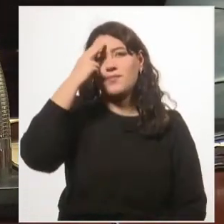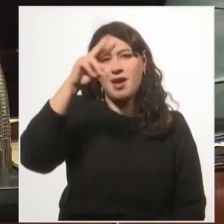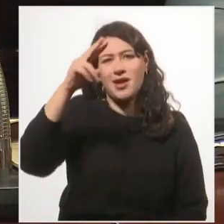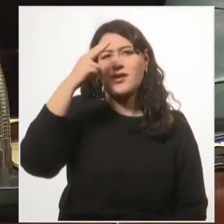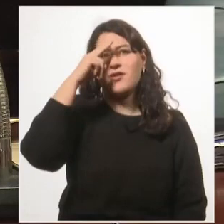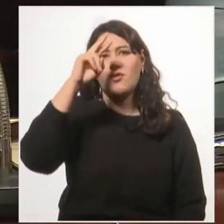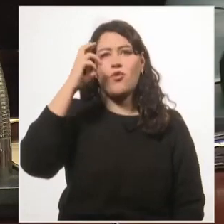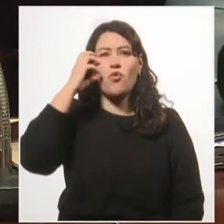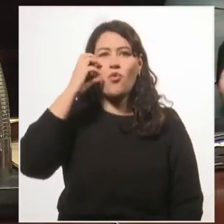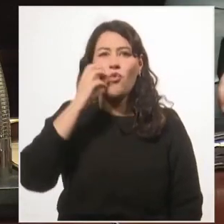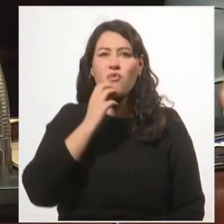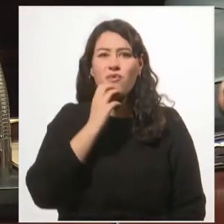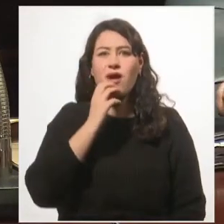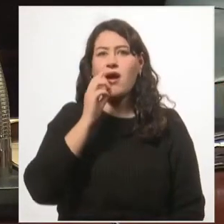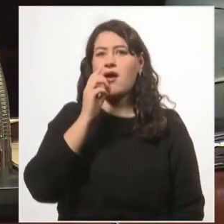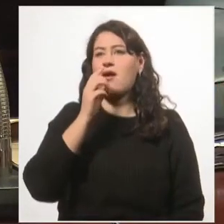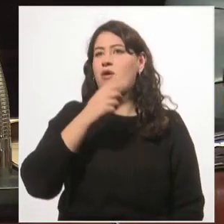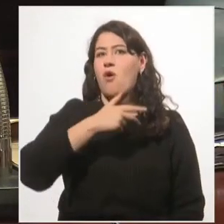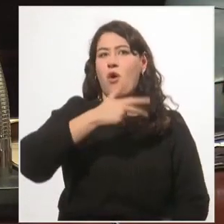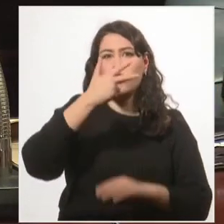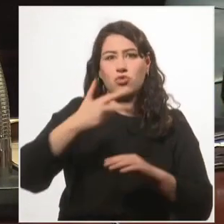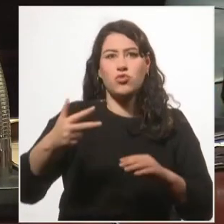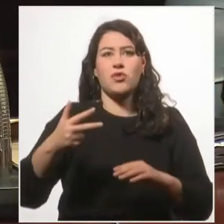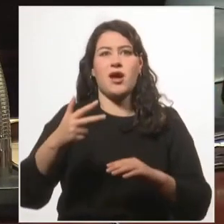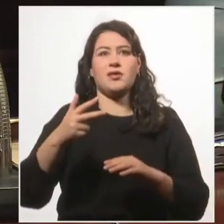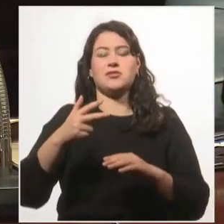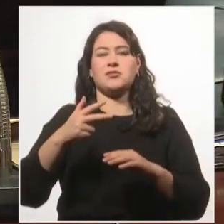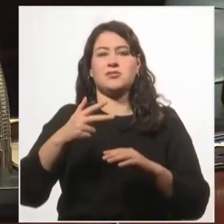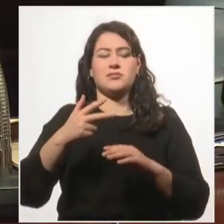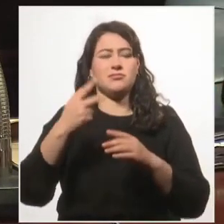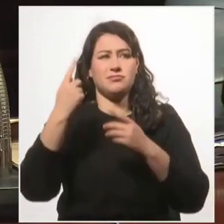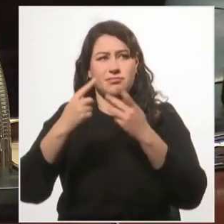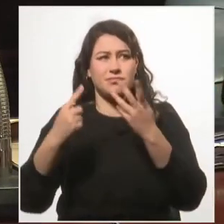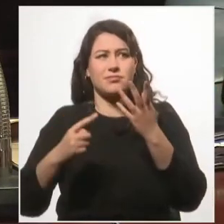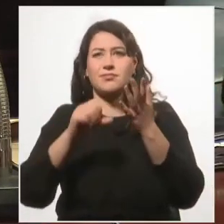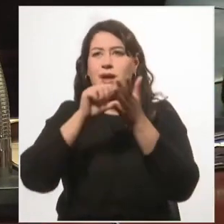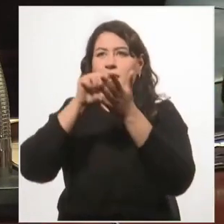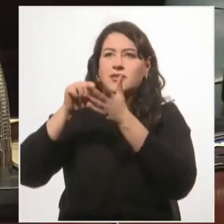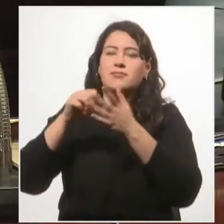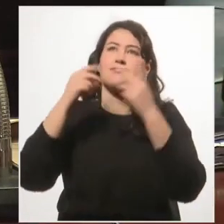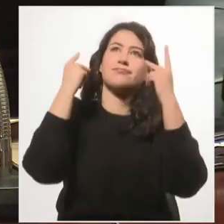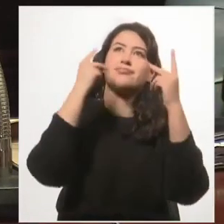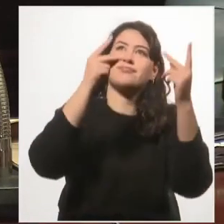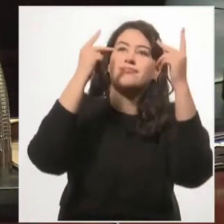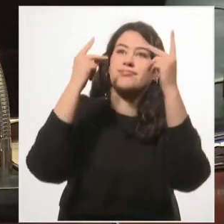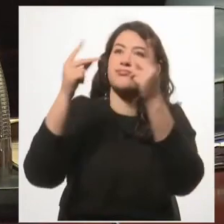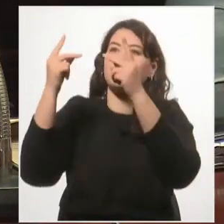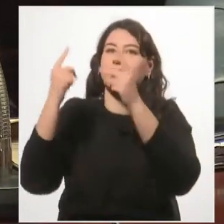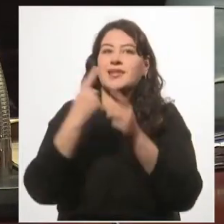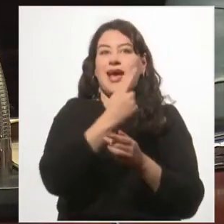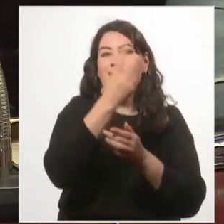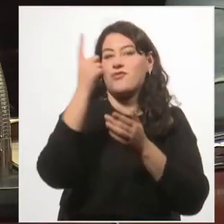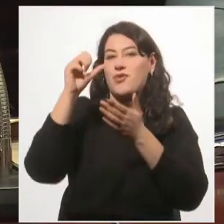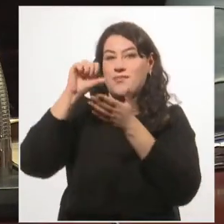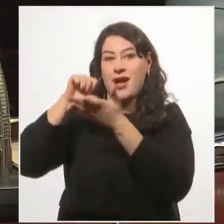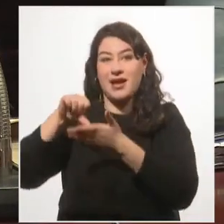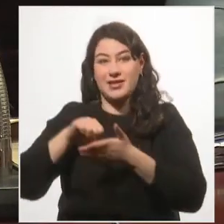de Cuba, de Guatemala, de Honduras, El Salvador y así recorrer cada una de las naciones